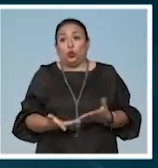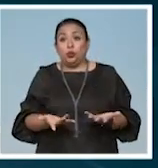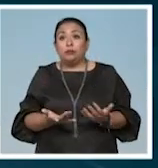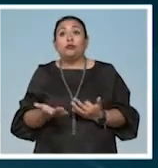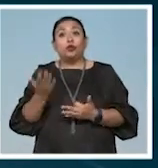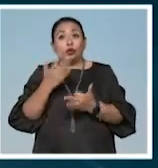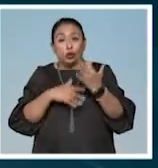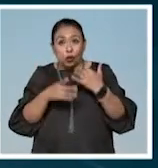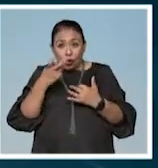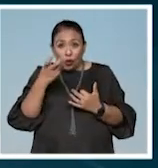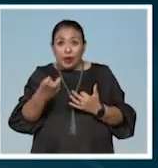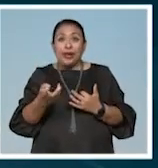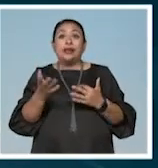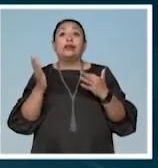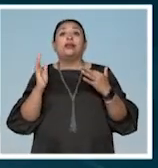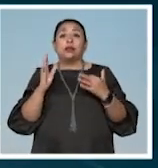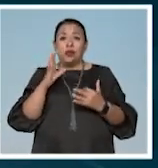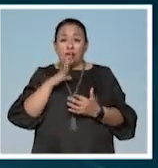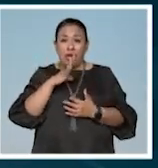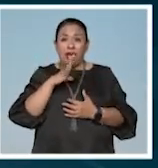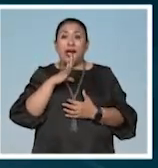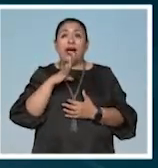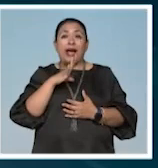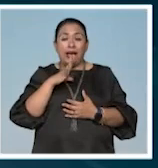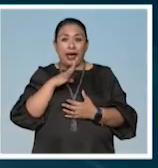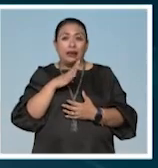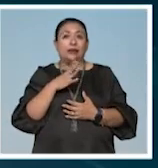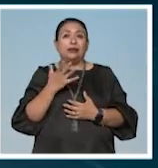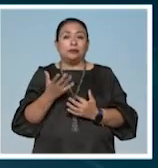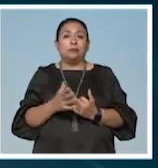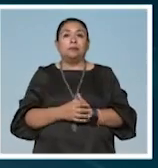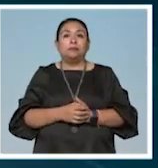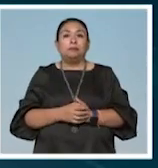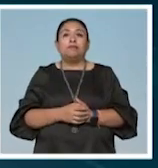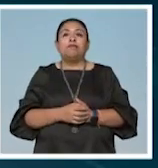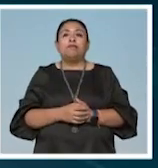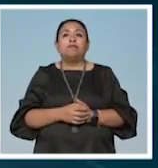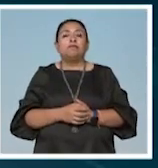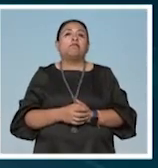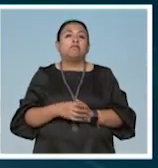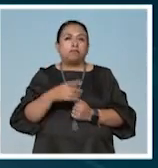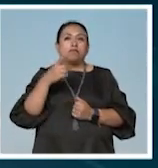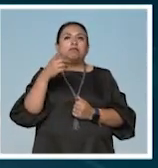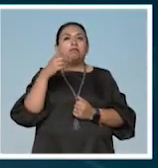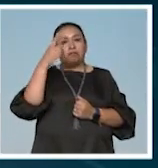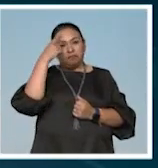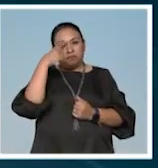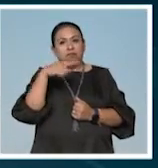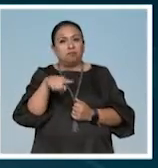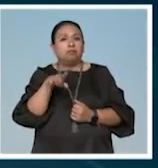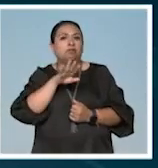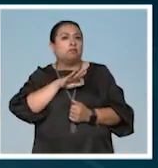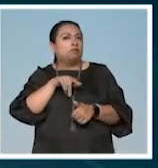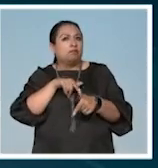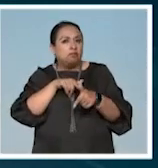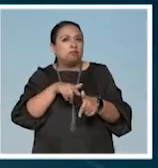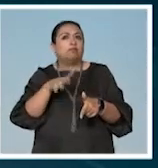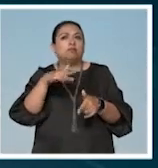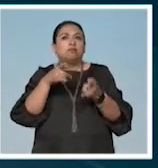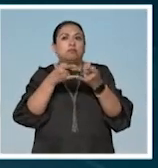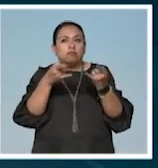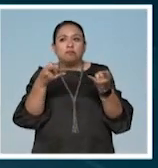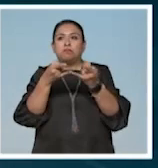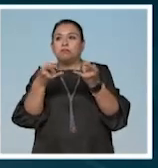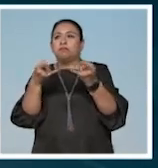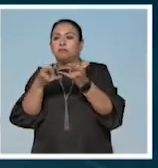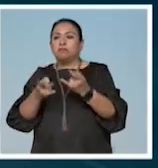Todo eso te da la pauta, te da la inspiración para seguir buscando historias.